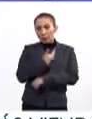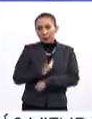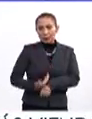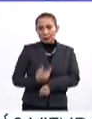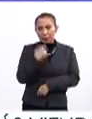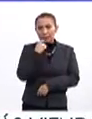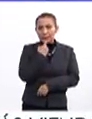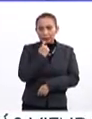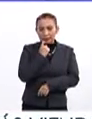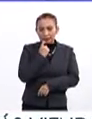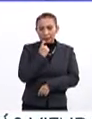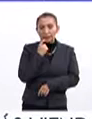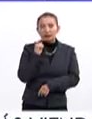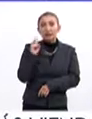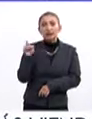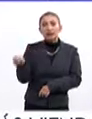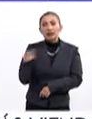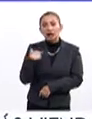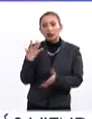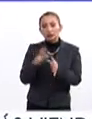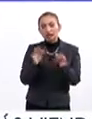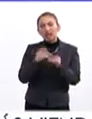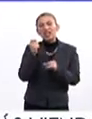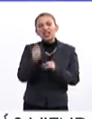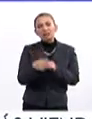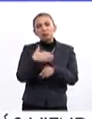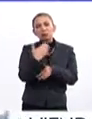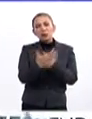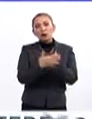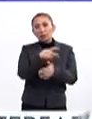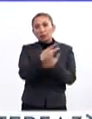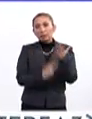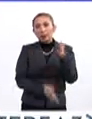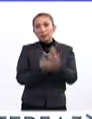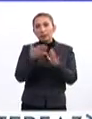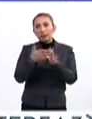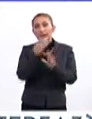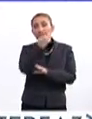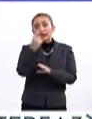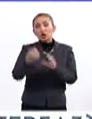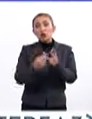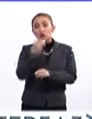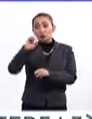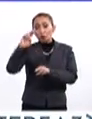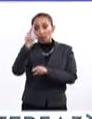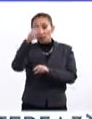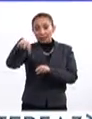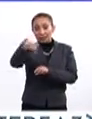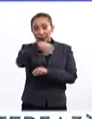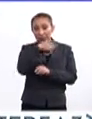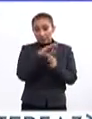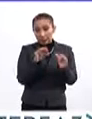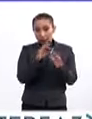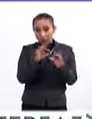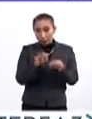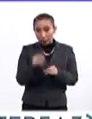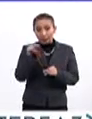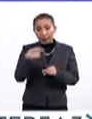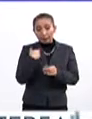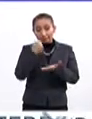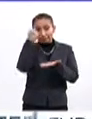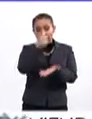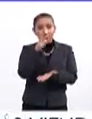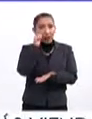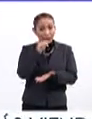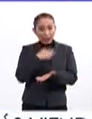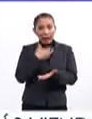presidente Andrés Manuel López Obrador ofreció detalles de lo que será el plan para la construcción de 100 nuevas universidades. Detalló que en el presupuesto